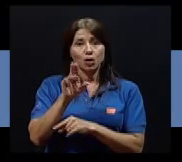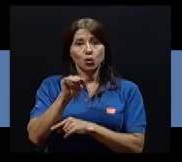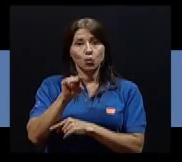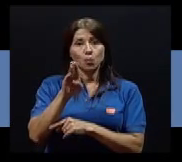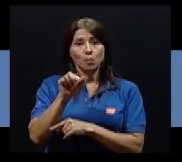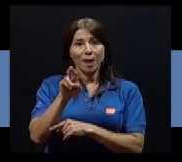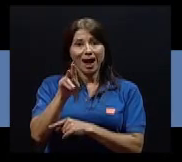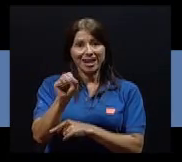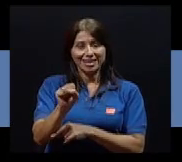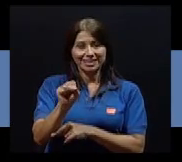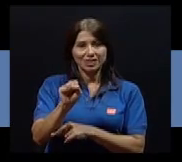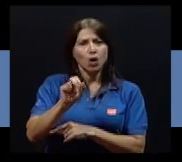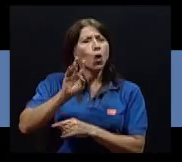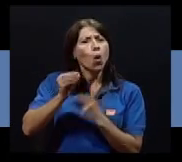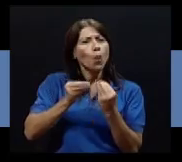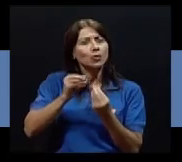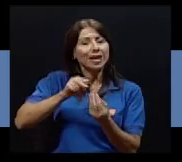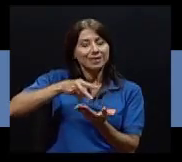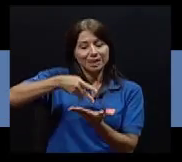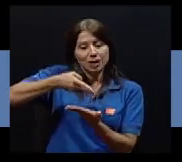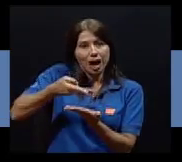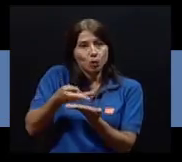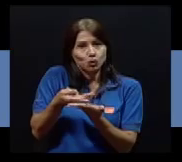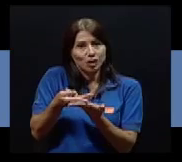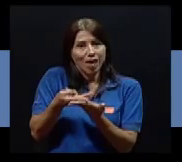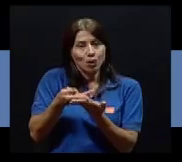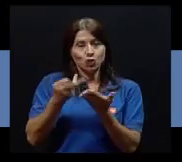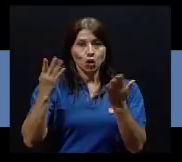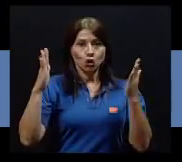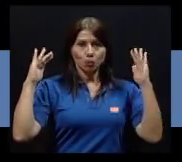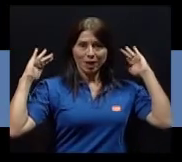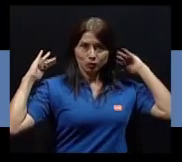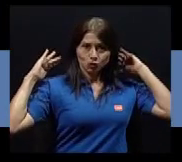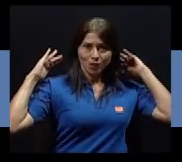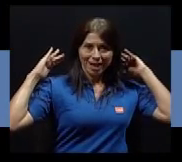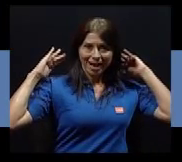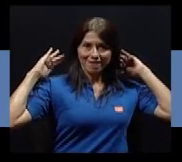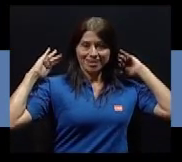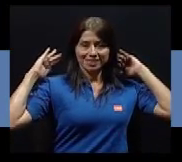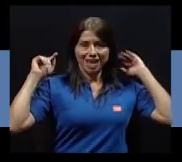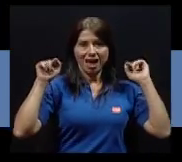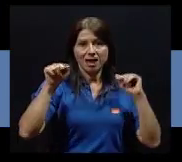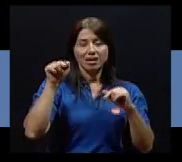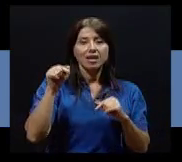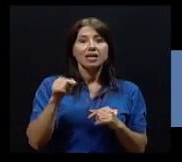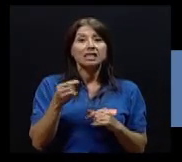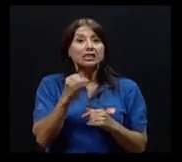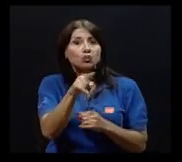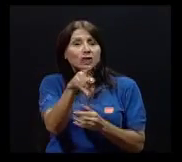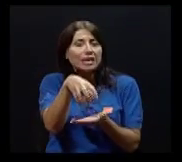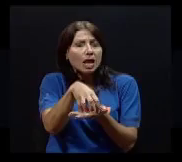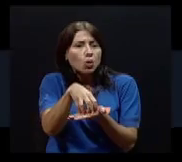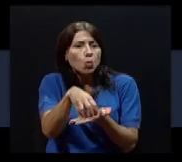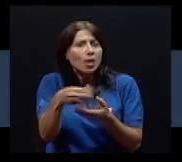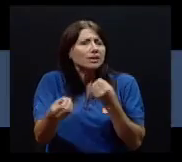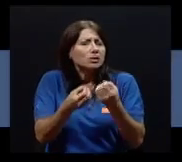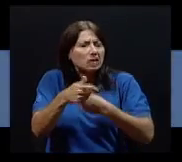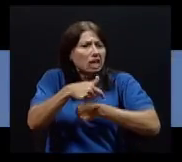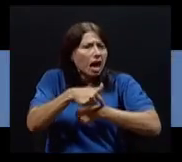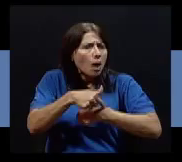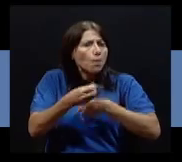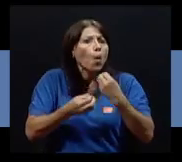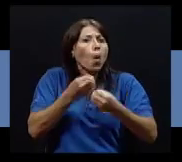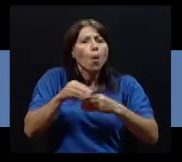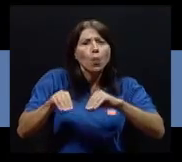que se hacen acostados en el suelo, boca abajo, colocando los brazos sobre la cabeza y elevando al mismo tiempo piernas y cabeza. Si